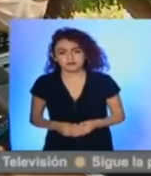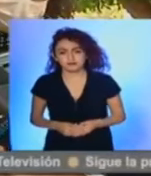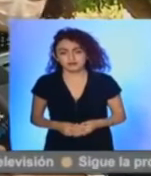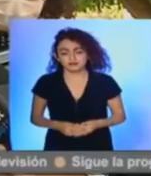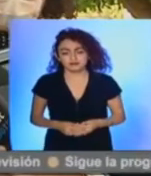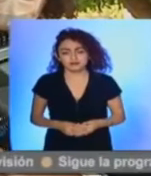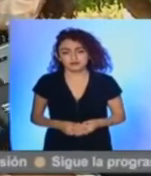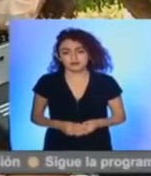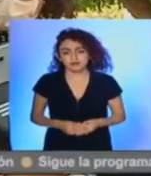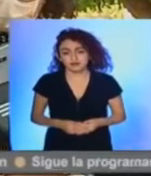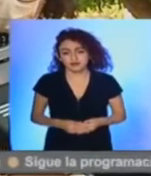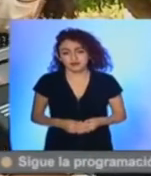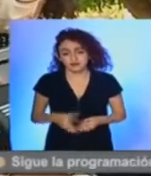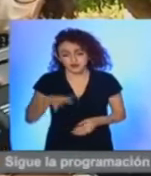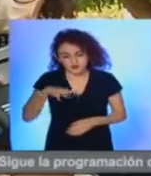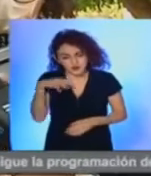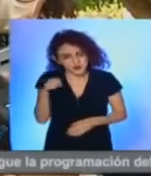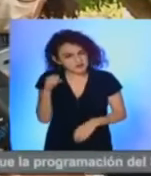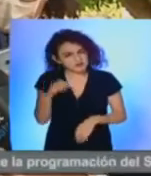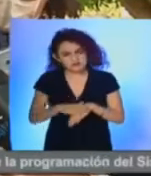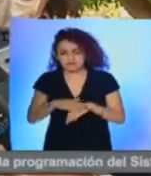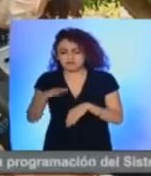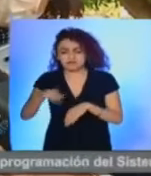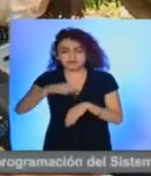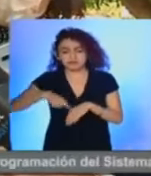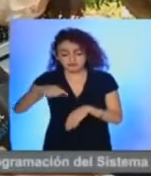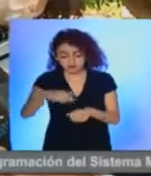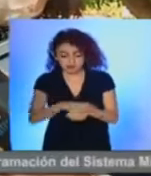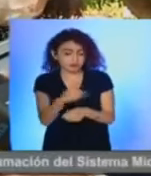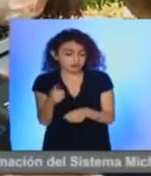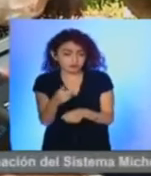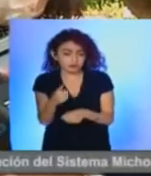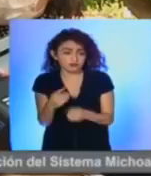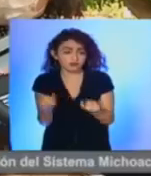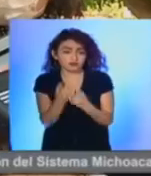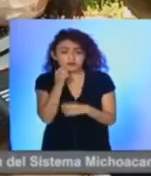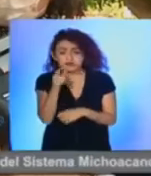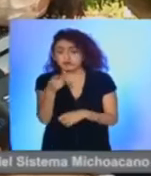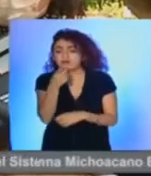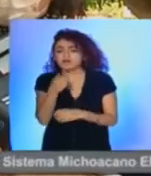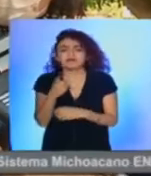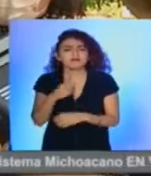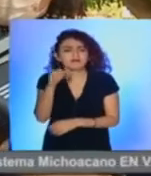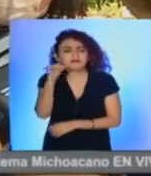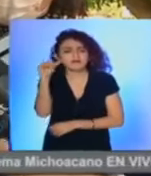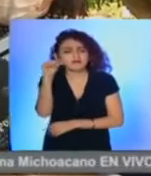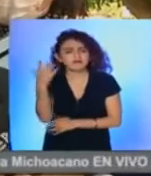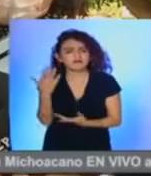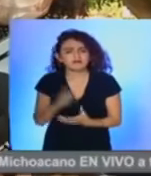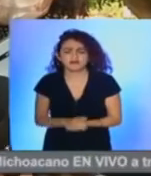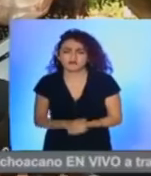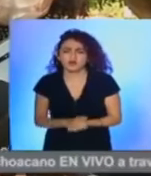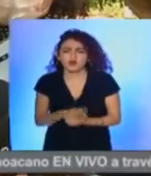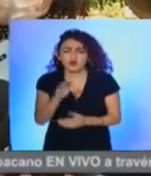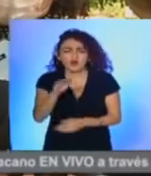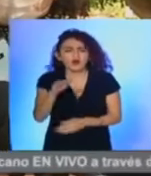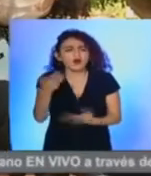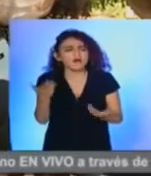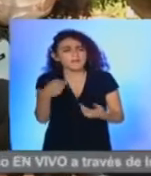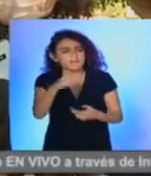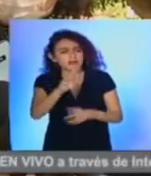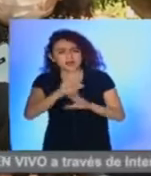Estamos haciendo un esfuerzo mayúsculo porque además alguien me decía ayer, oye, pero